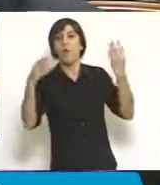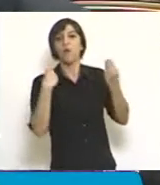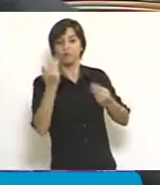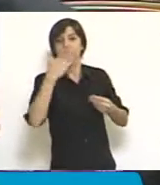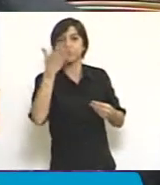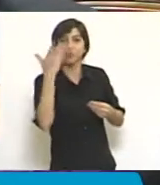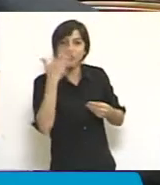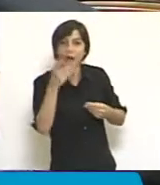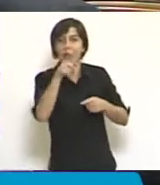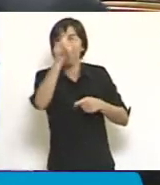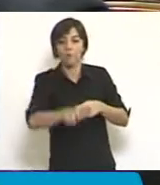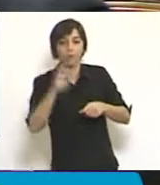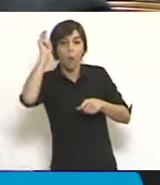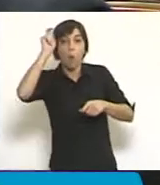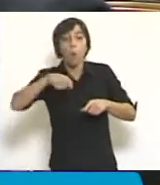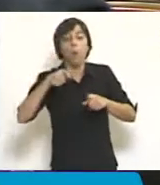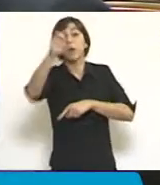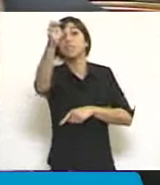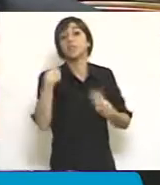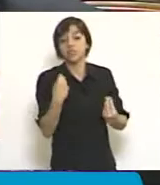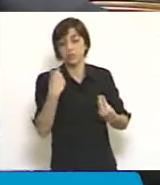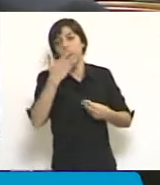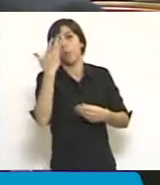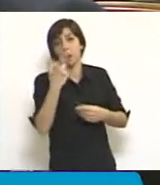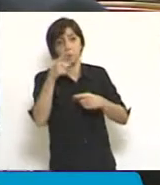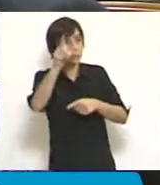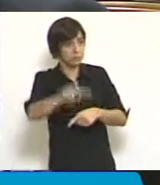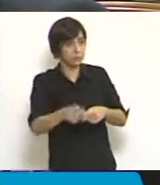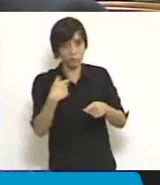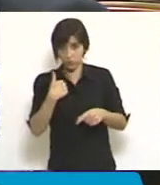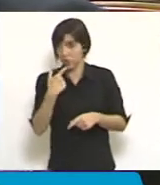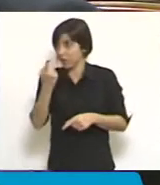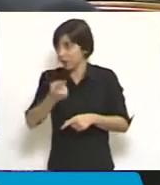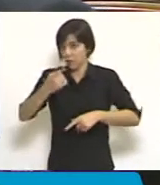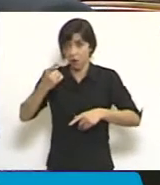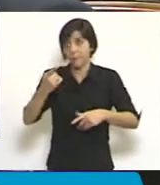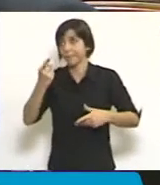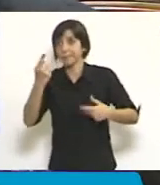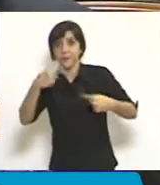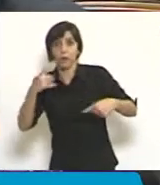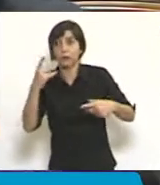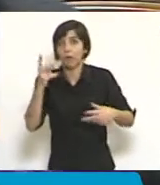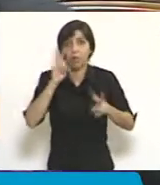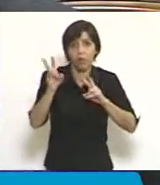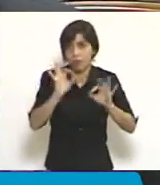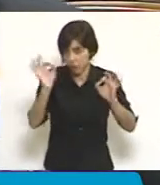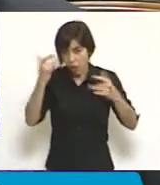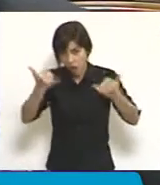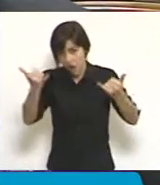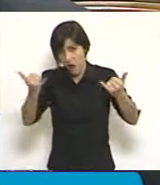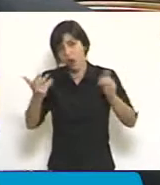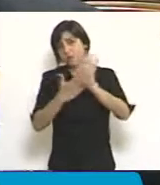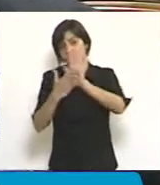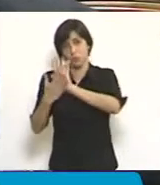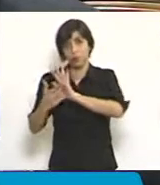caso se resuelve. Y esto, no estoy citando nada abstracto, es lo que ha sucedido y lo que viene sucediendo en el debate de implementación en la